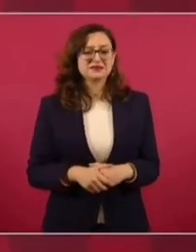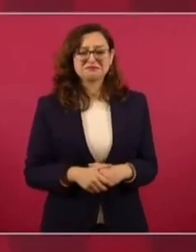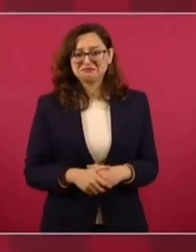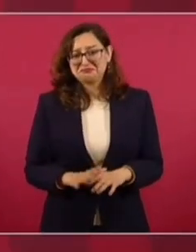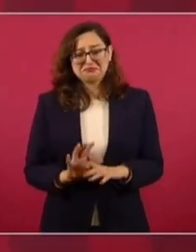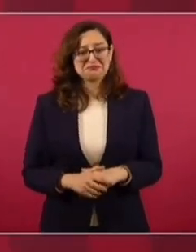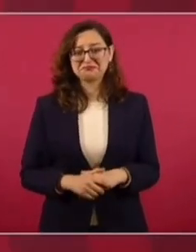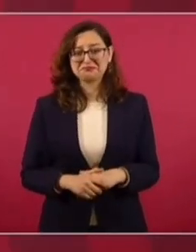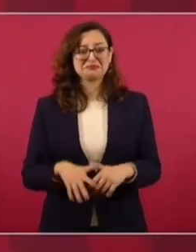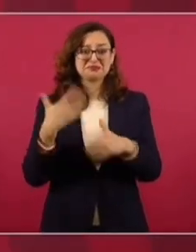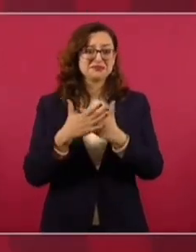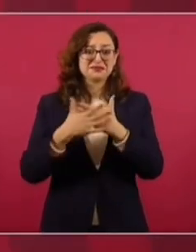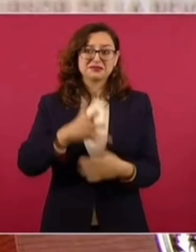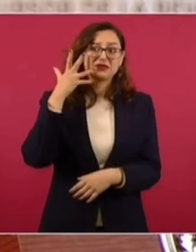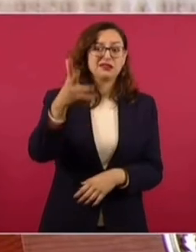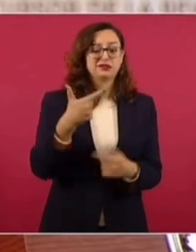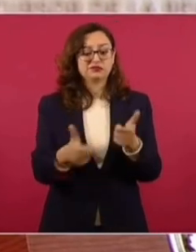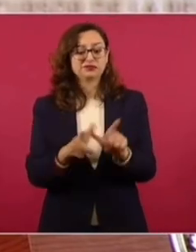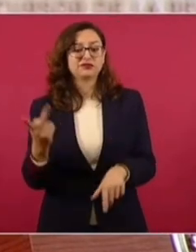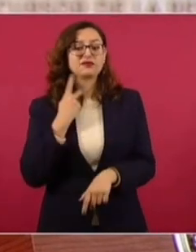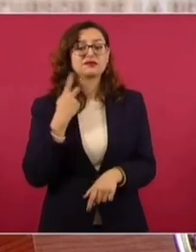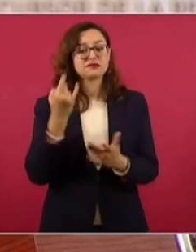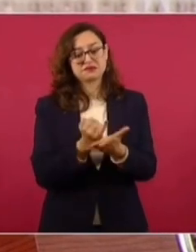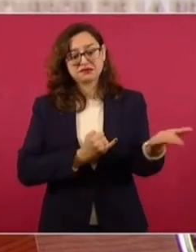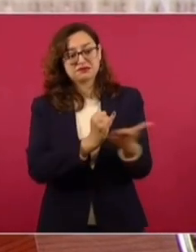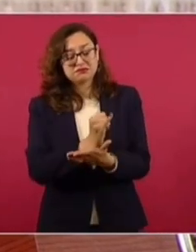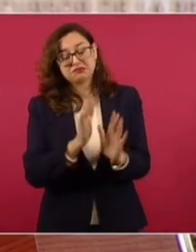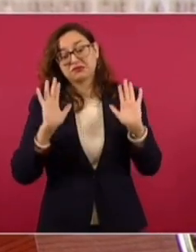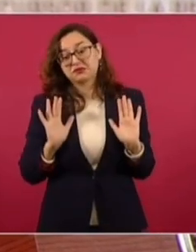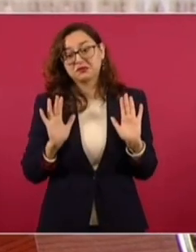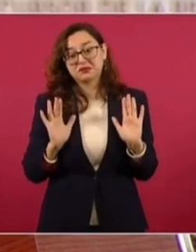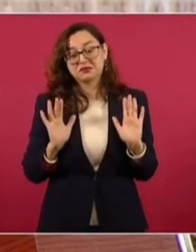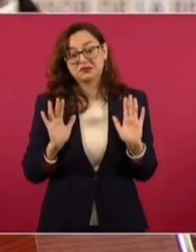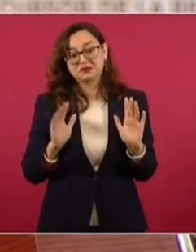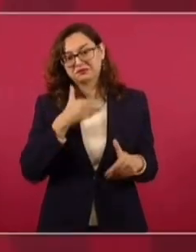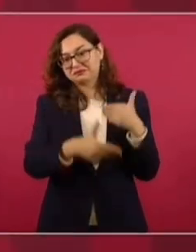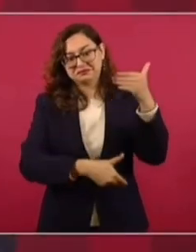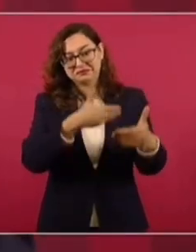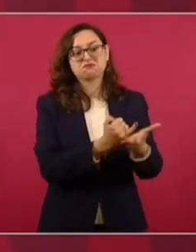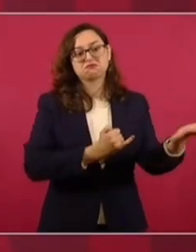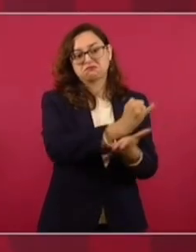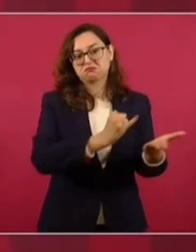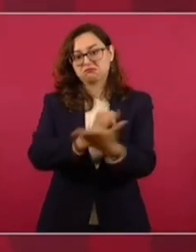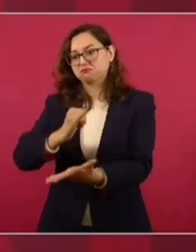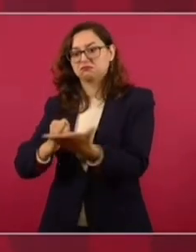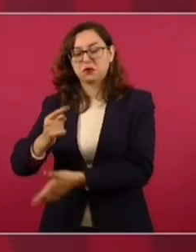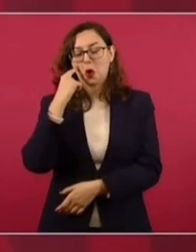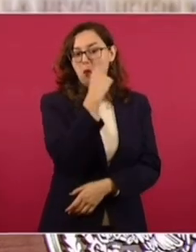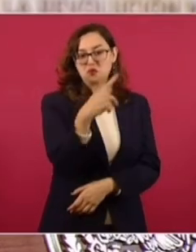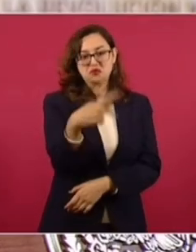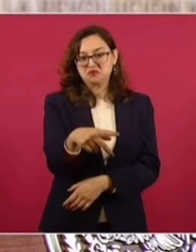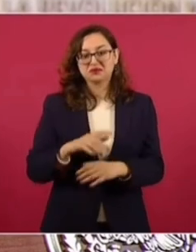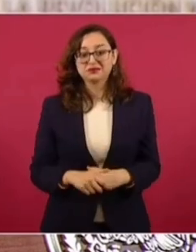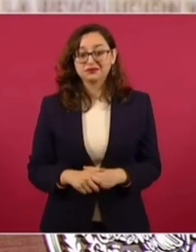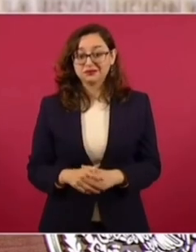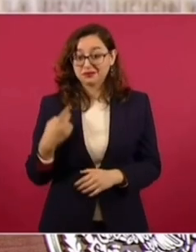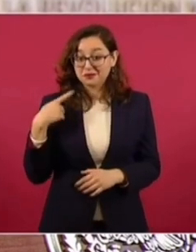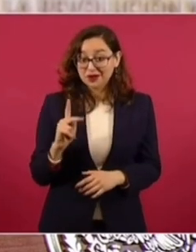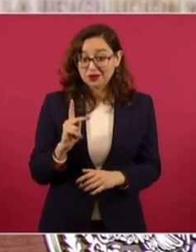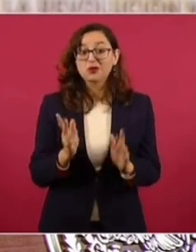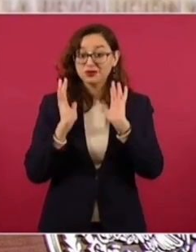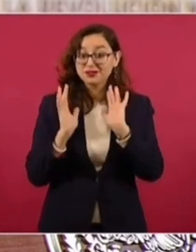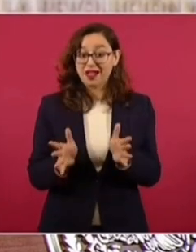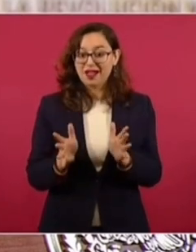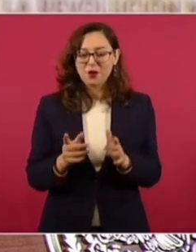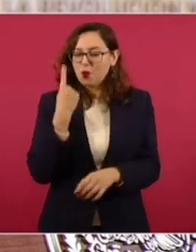resolver en su momento los partidos, los dirigentes de los partidos. Lo que está muy claro es que la gente va a decidir